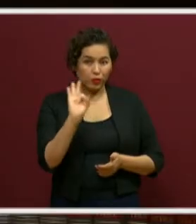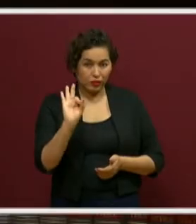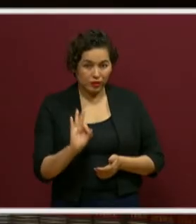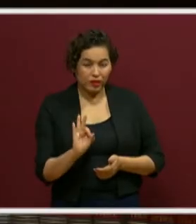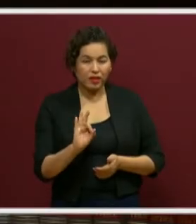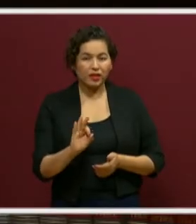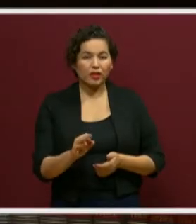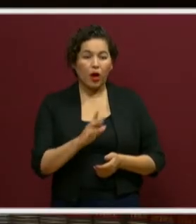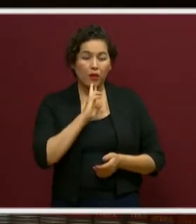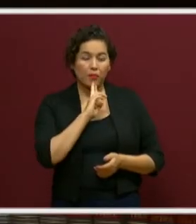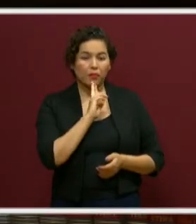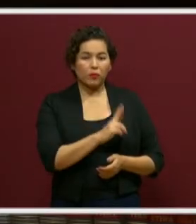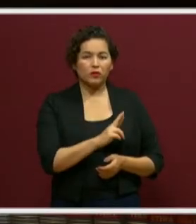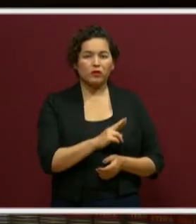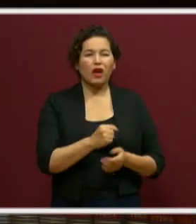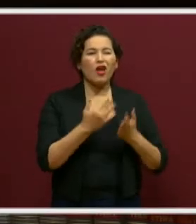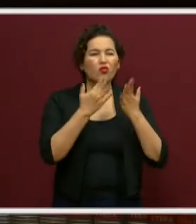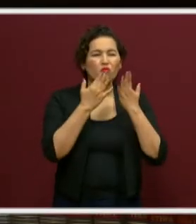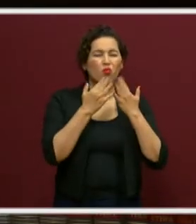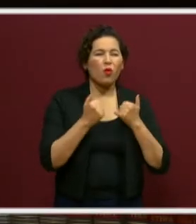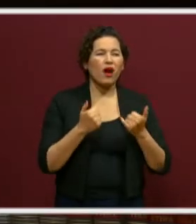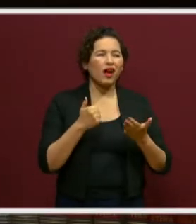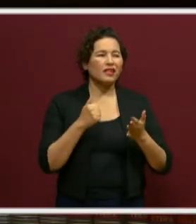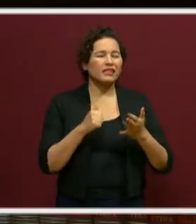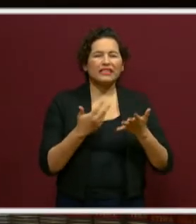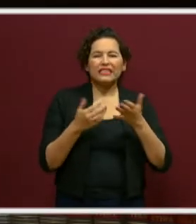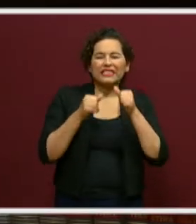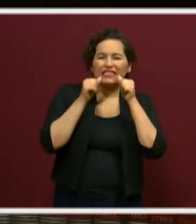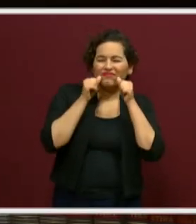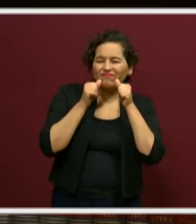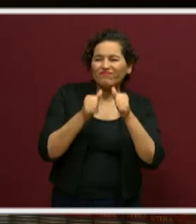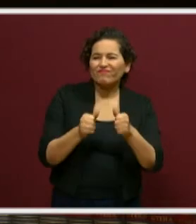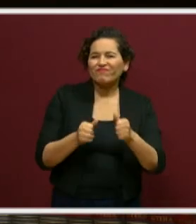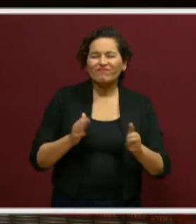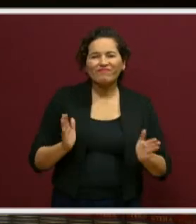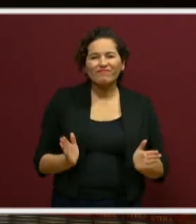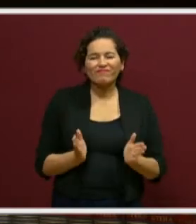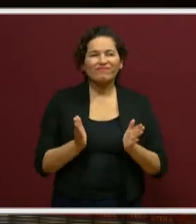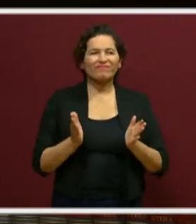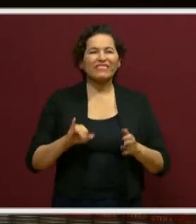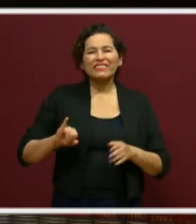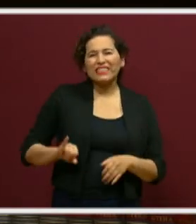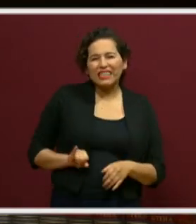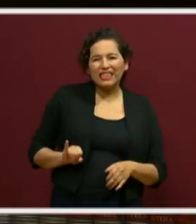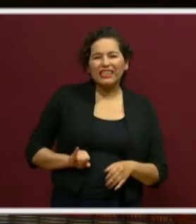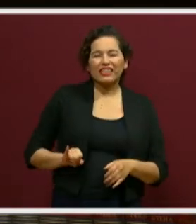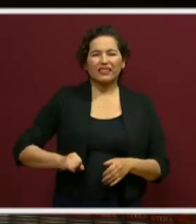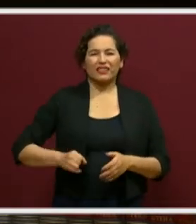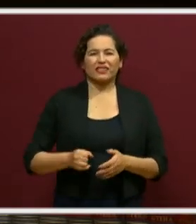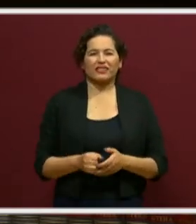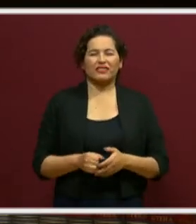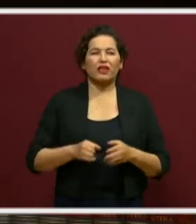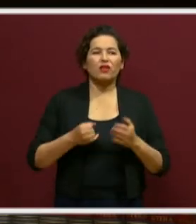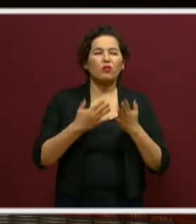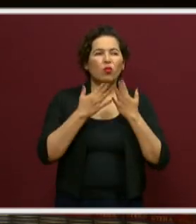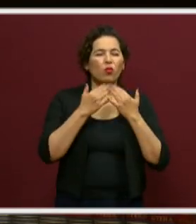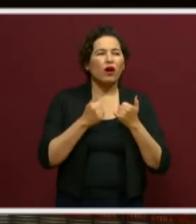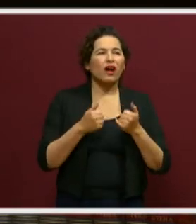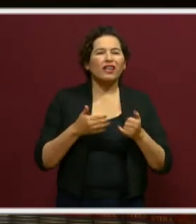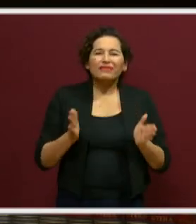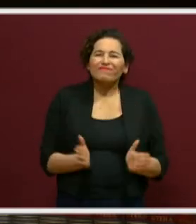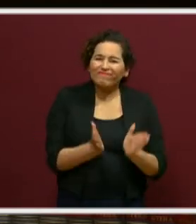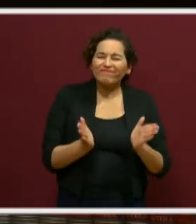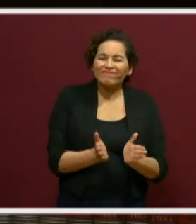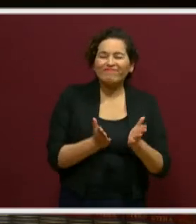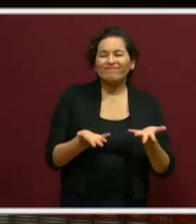falta de disposición y motivación. Creo que esto también nos revela que los alumnos ya están cansados, que los